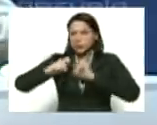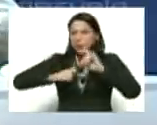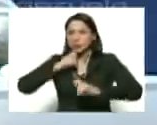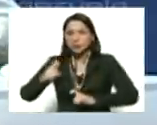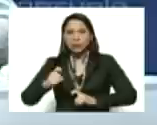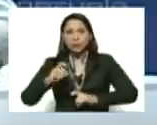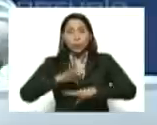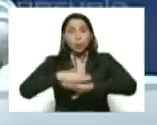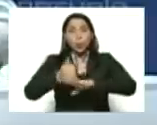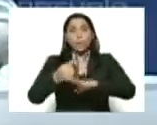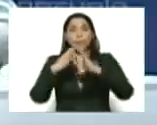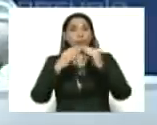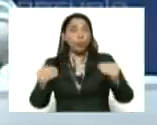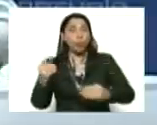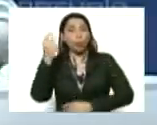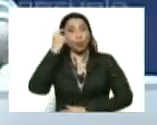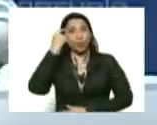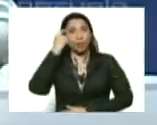Producto de todos estos días.